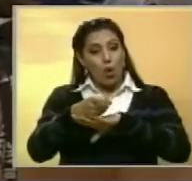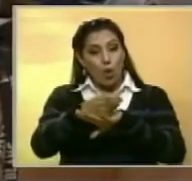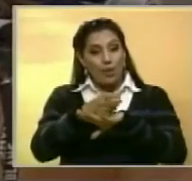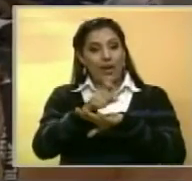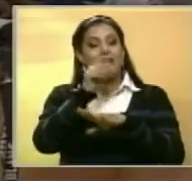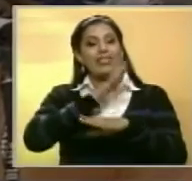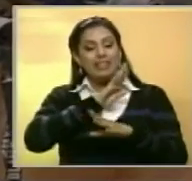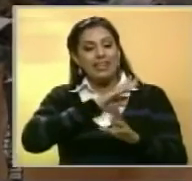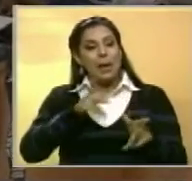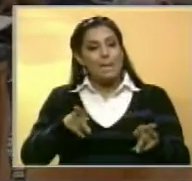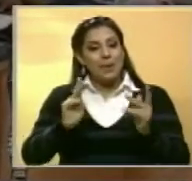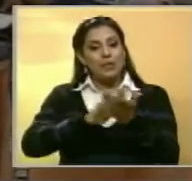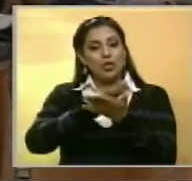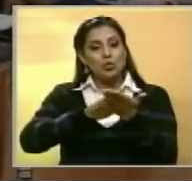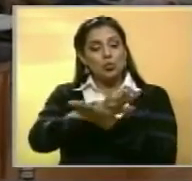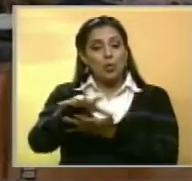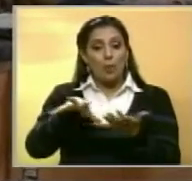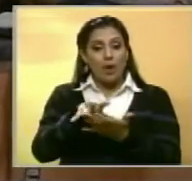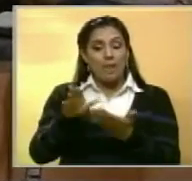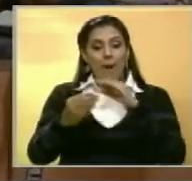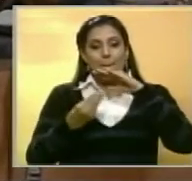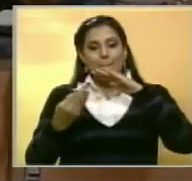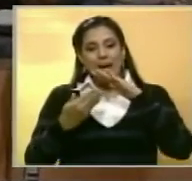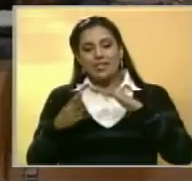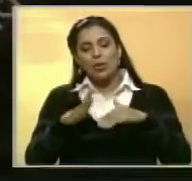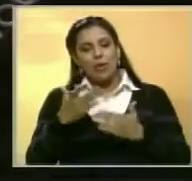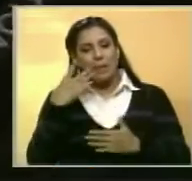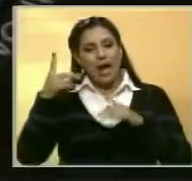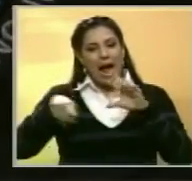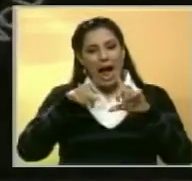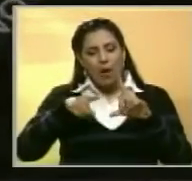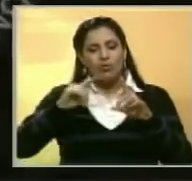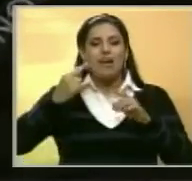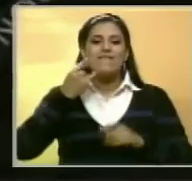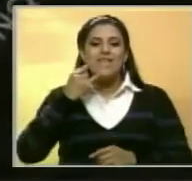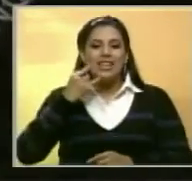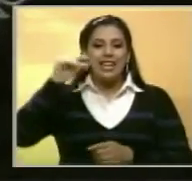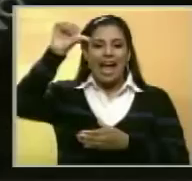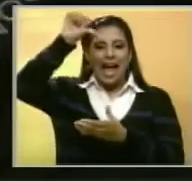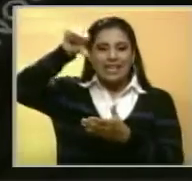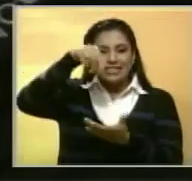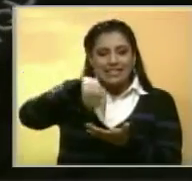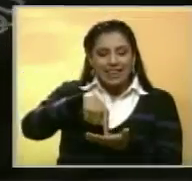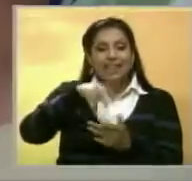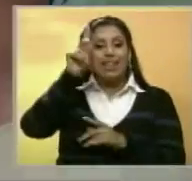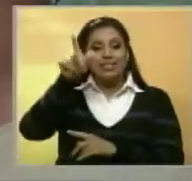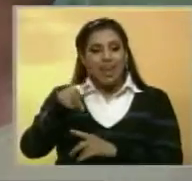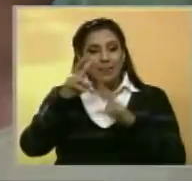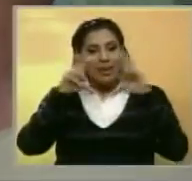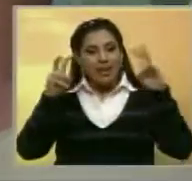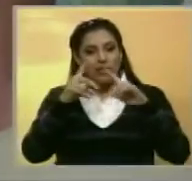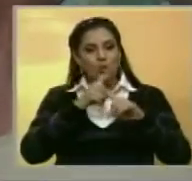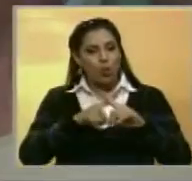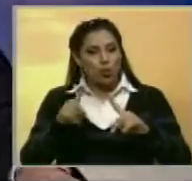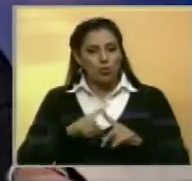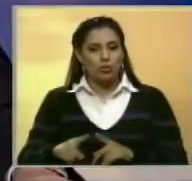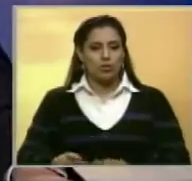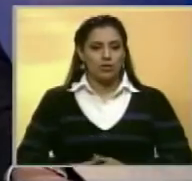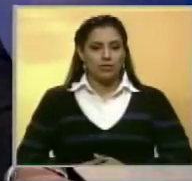les permita solucionar problemas básicos como el acceso a cauchos, baterías, lubricantes y revisión de subsidios.